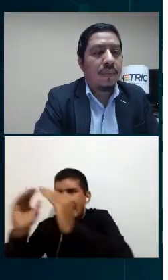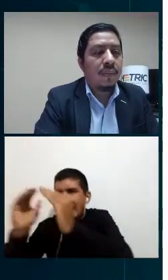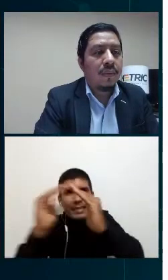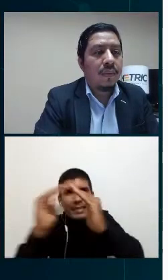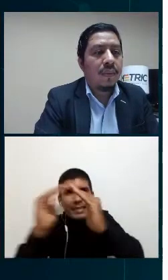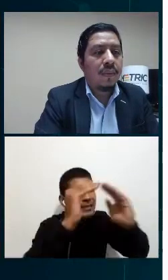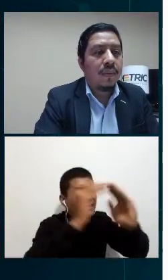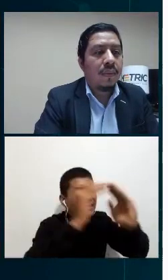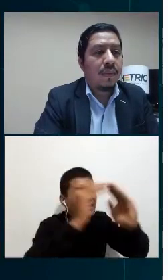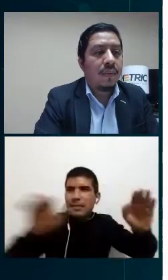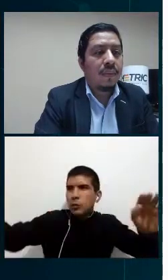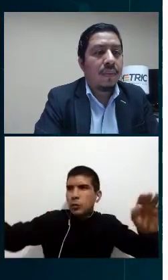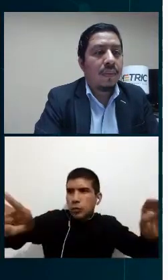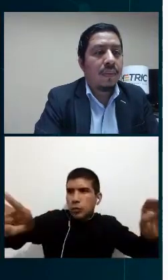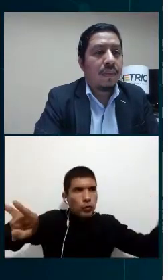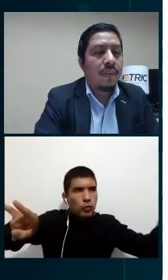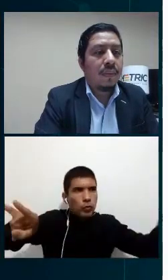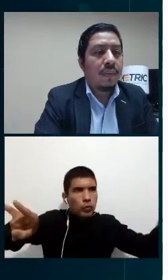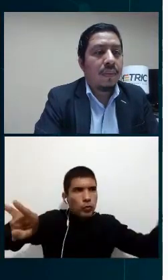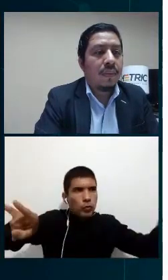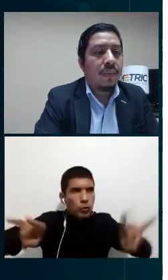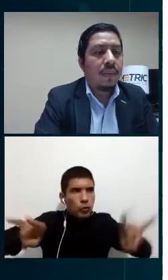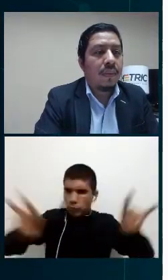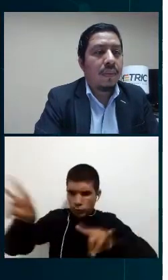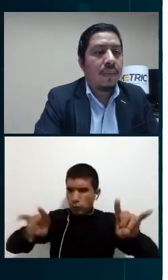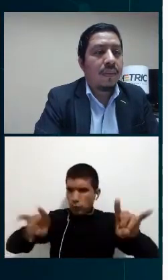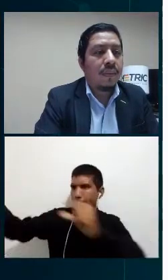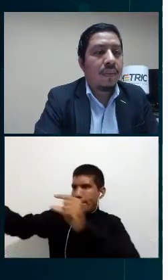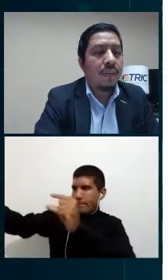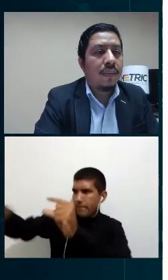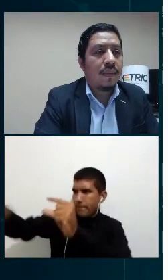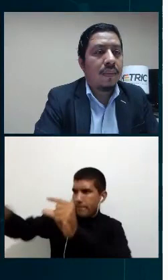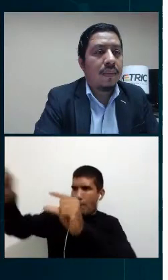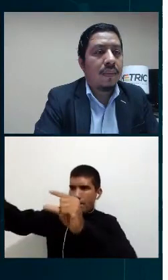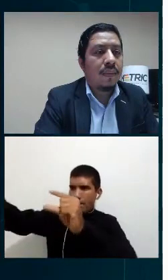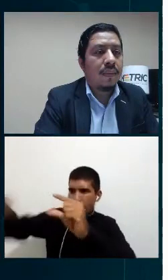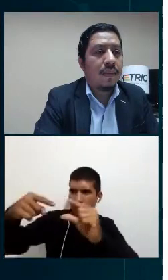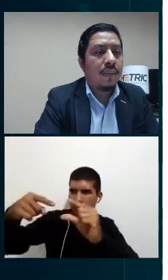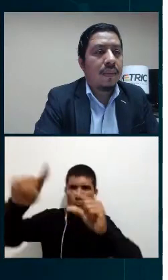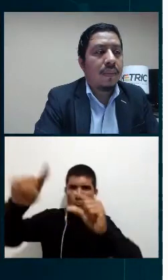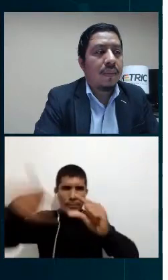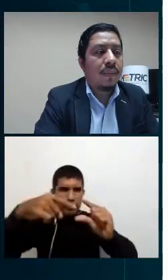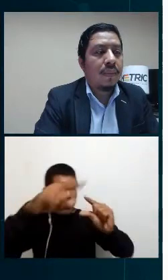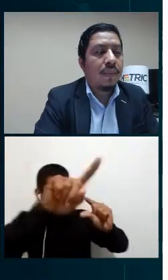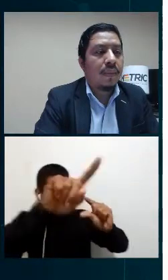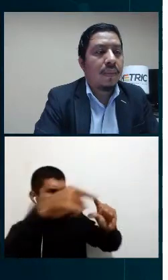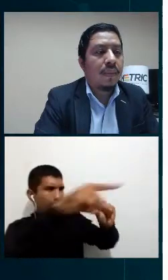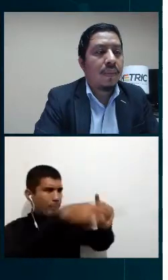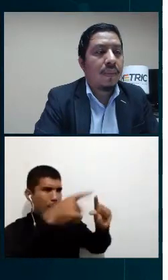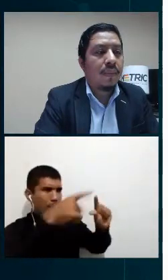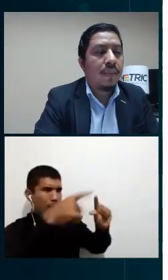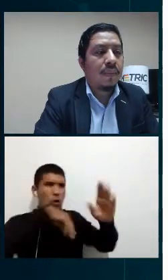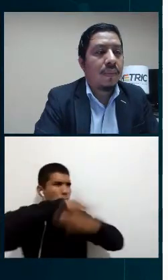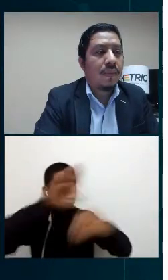adecuadamente equipos de protección y conexión de factor de potencia para evitar fallas y penalizaciones